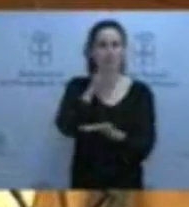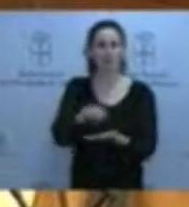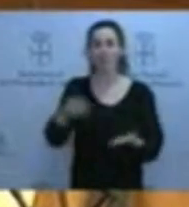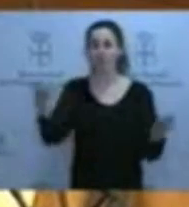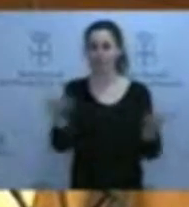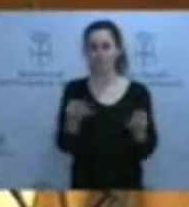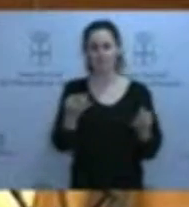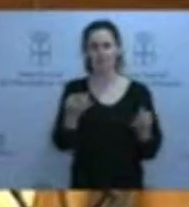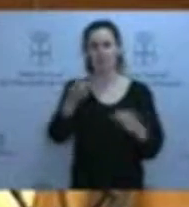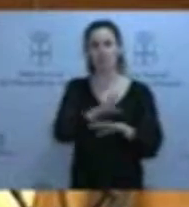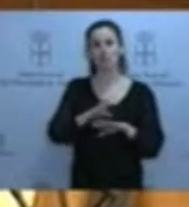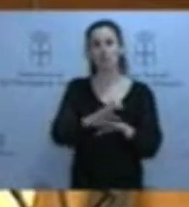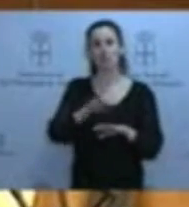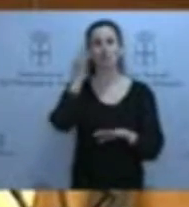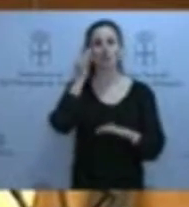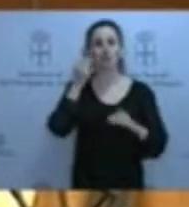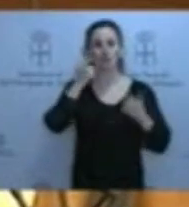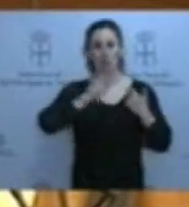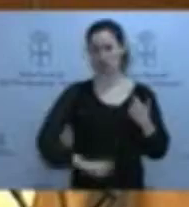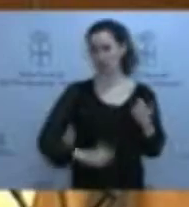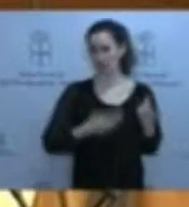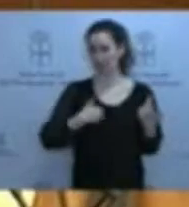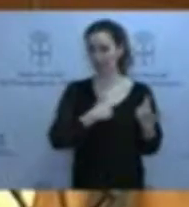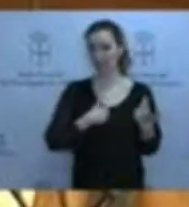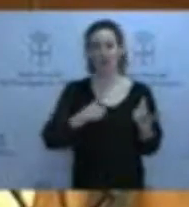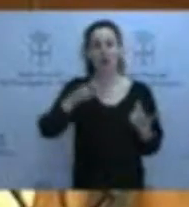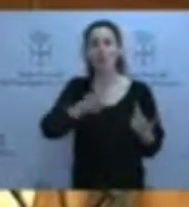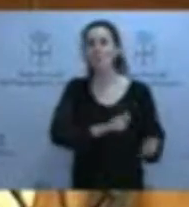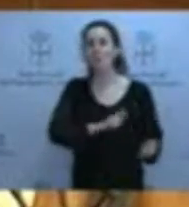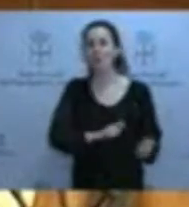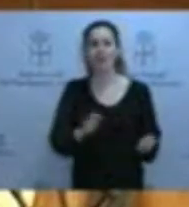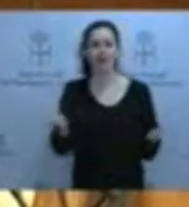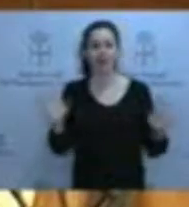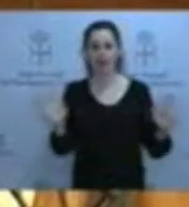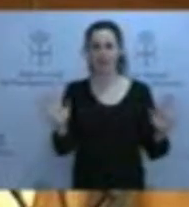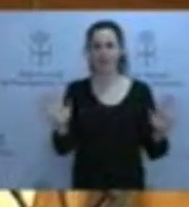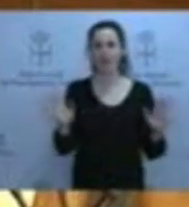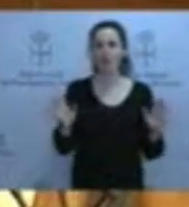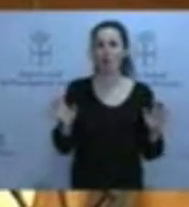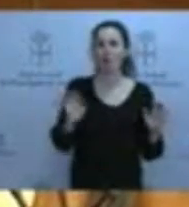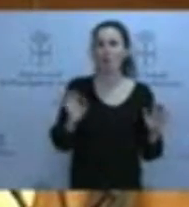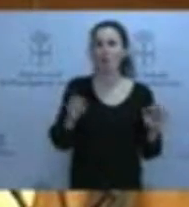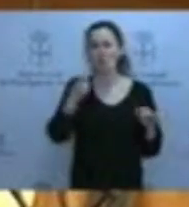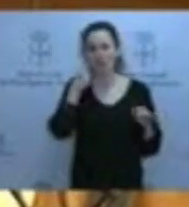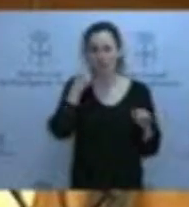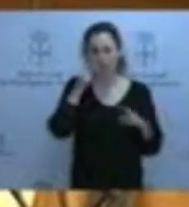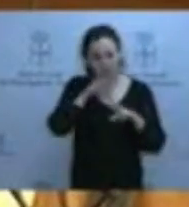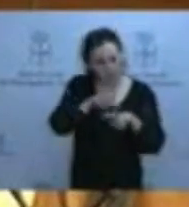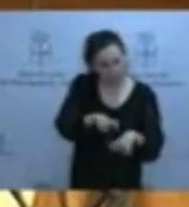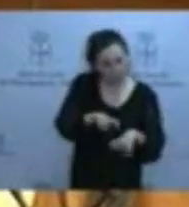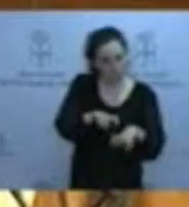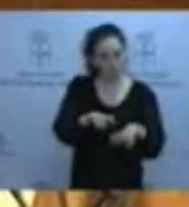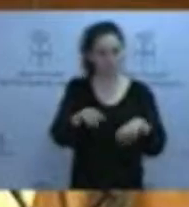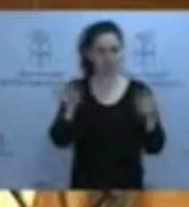Mire, yo soy consejera, la verdad es que no soy ni policía ni me dedico a levantar alfombras hasta los anales de la historia.